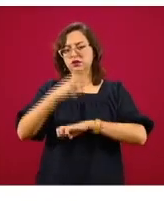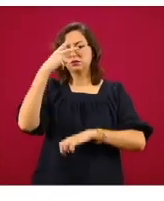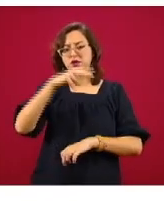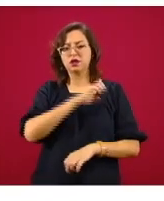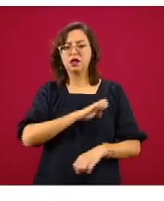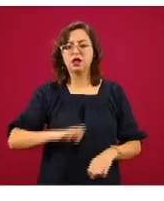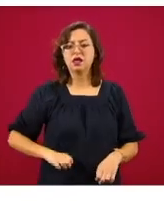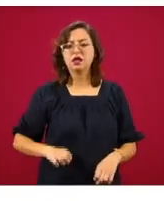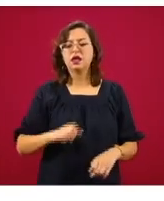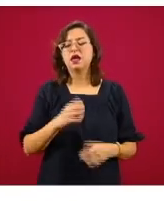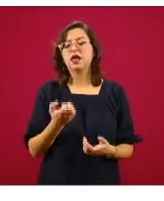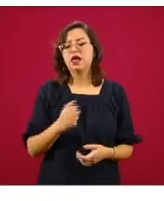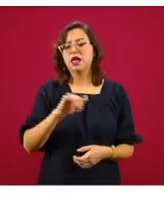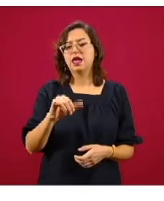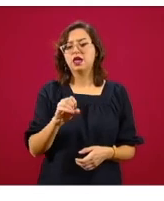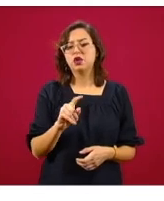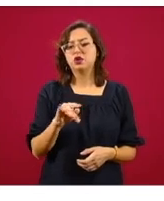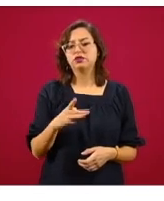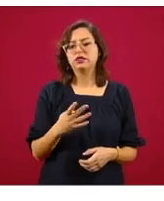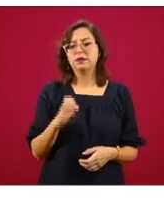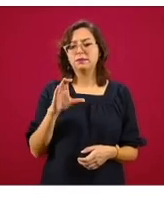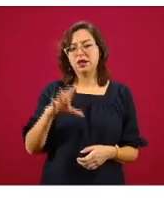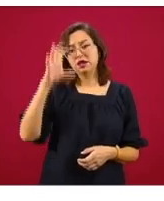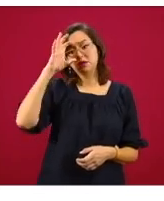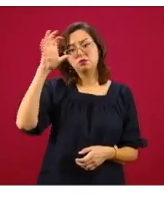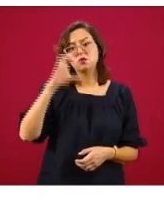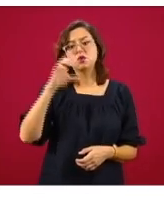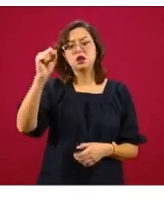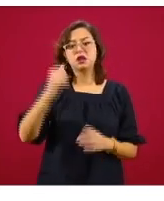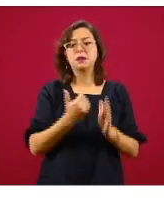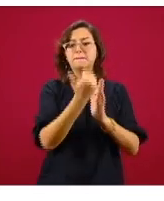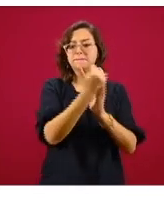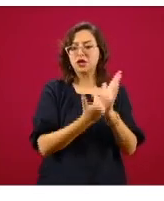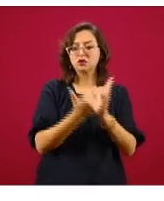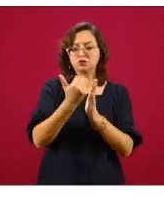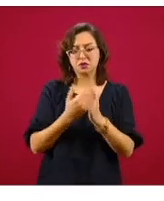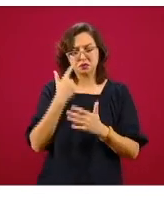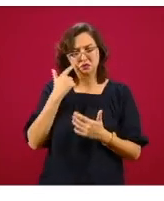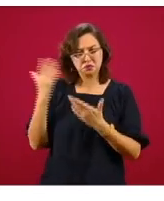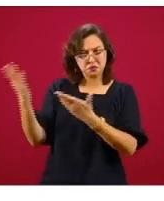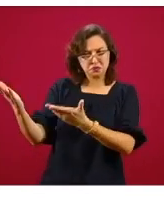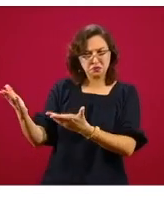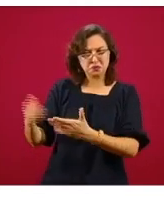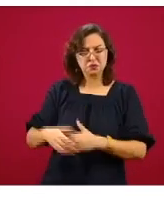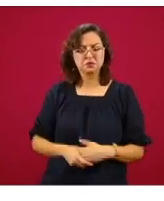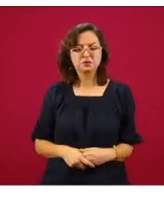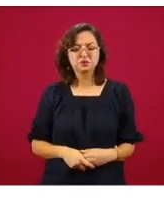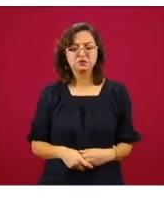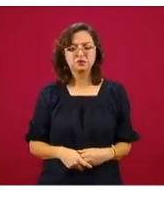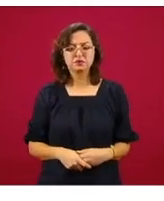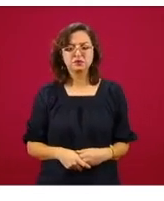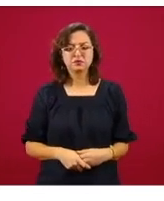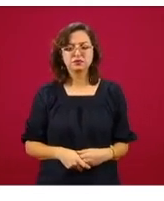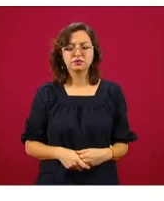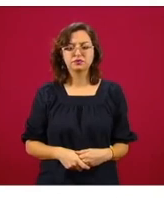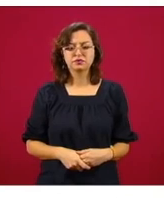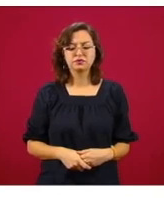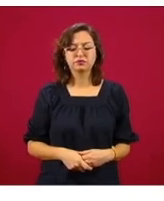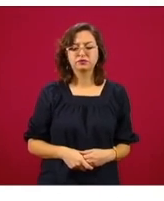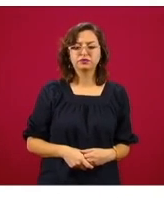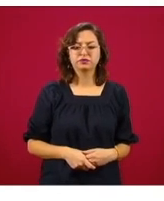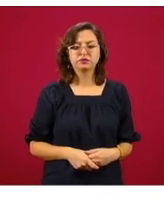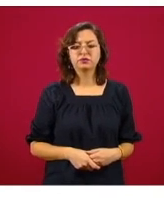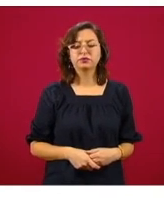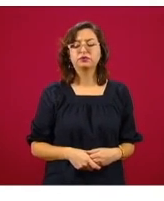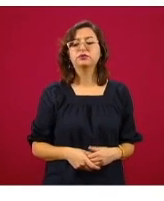ascendente que históricamente han tenido los homicidios dolosos en México. Desmintió que el mes pasado fuera el más alto desde que se tiene registro, porque este